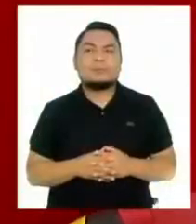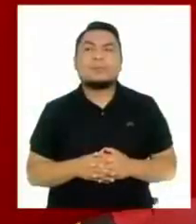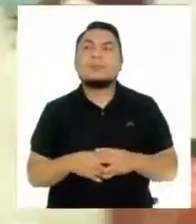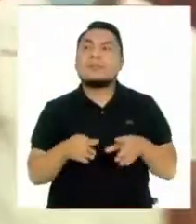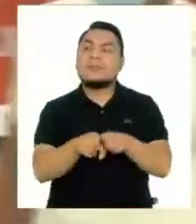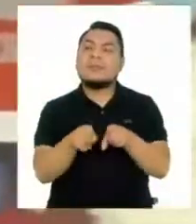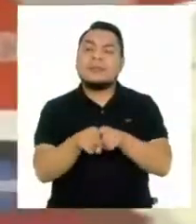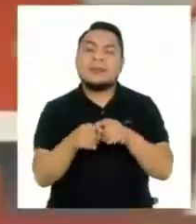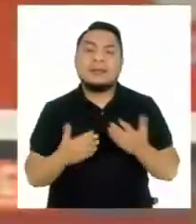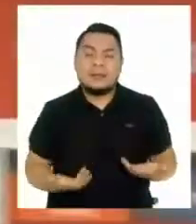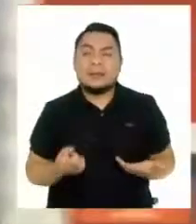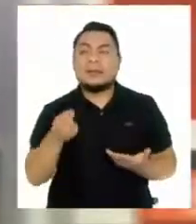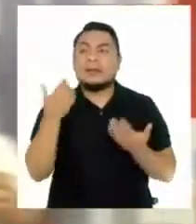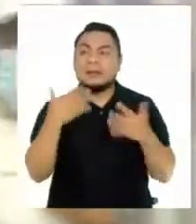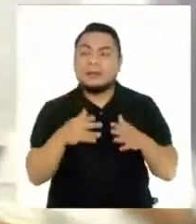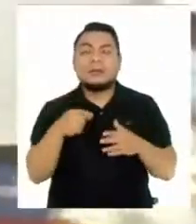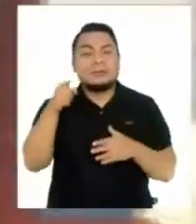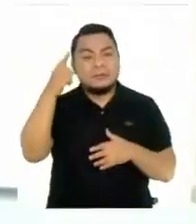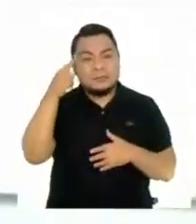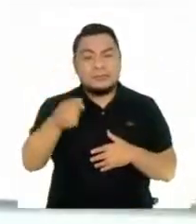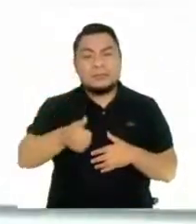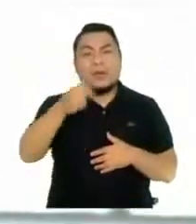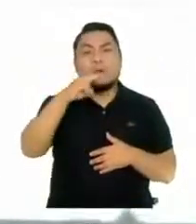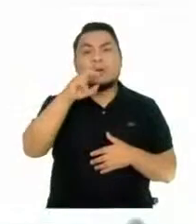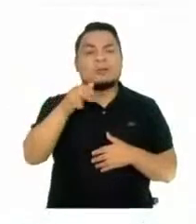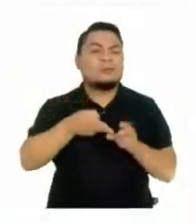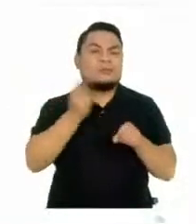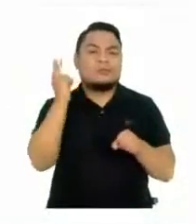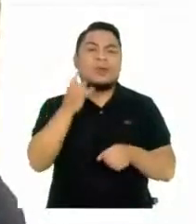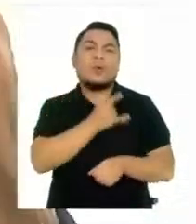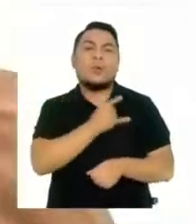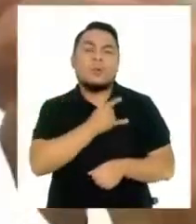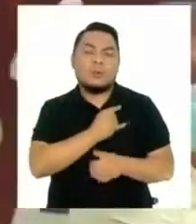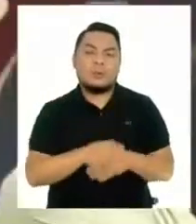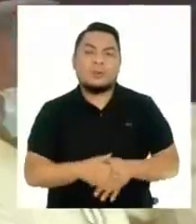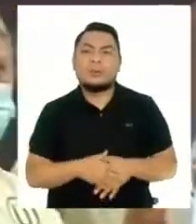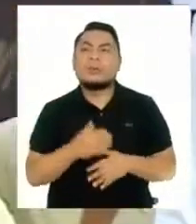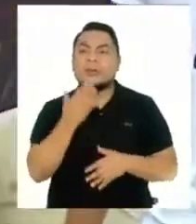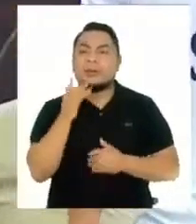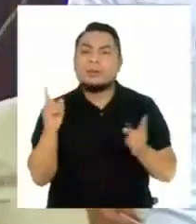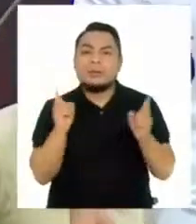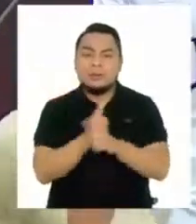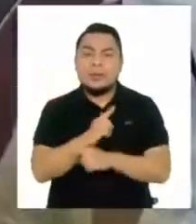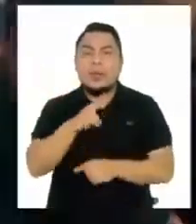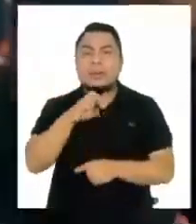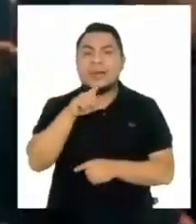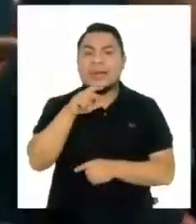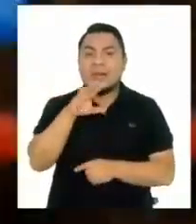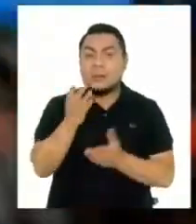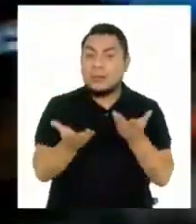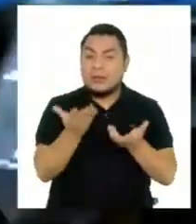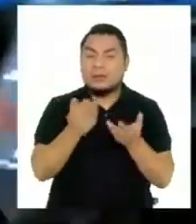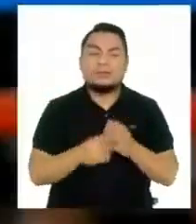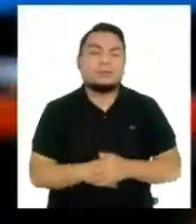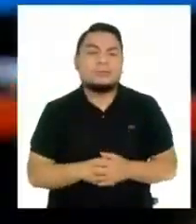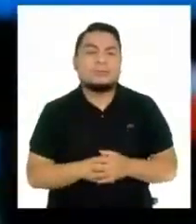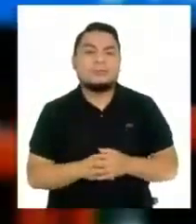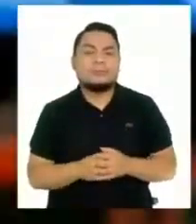Además, el comiso no continuará en la U. ¿Será Martín Palermo el reemplazante?